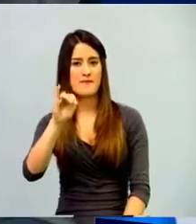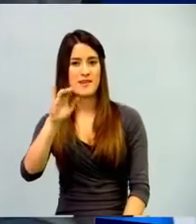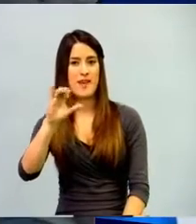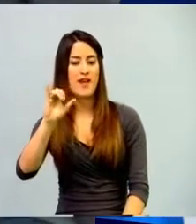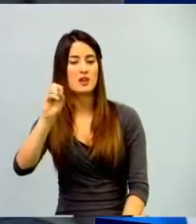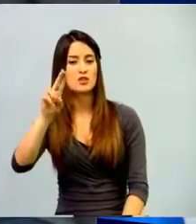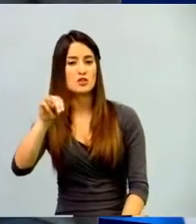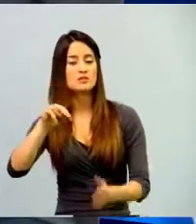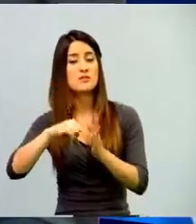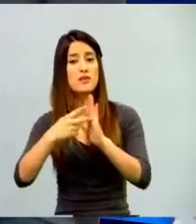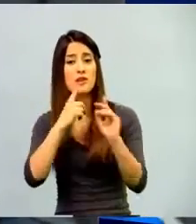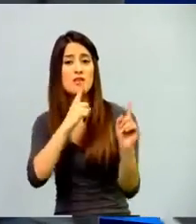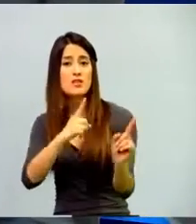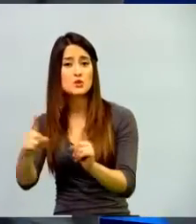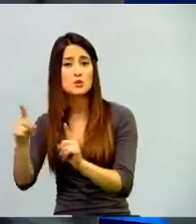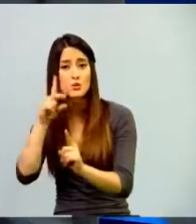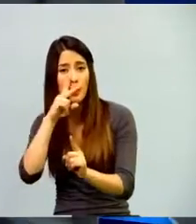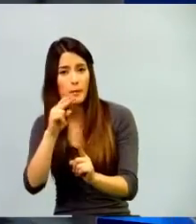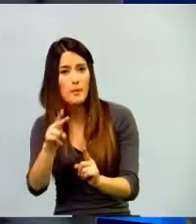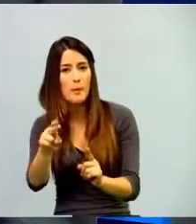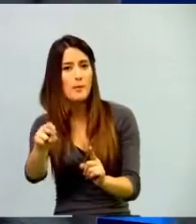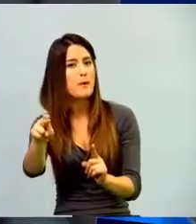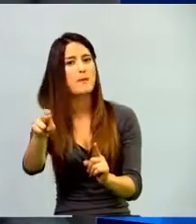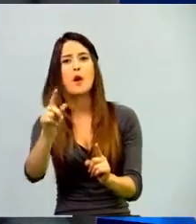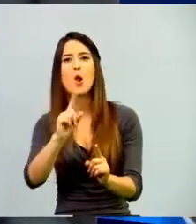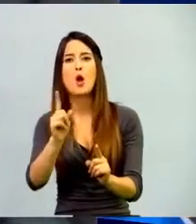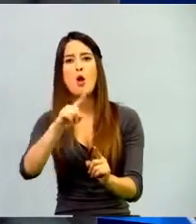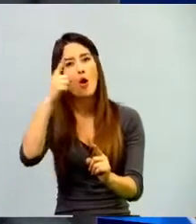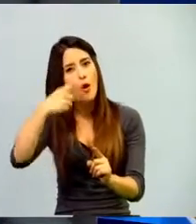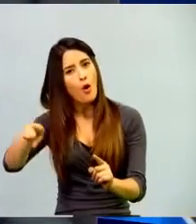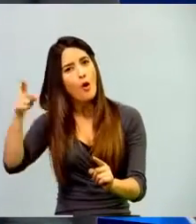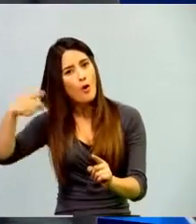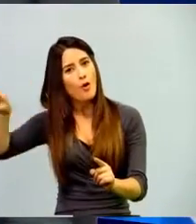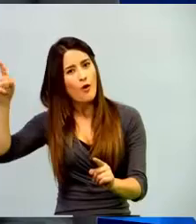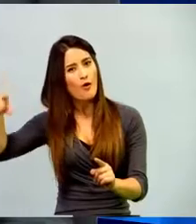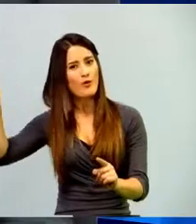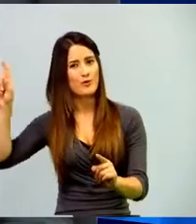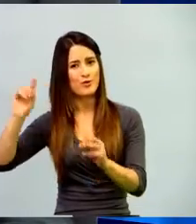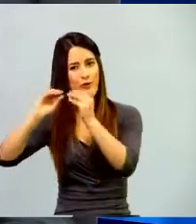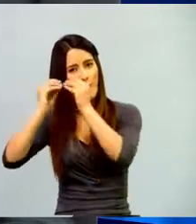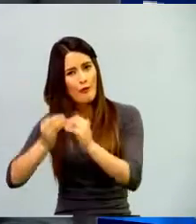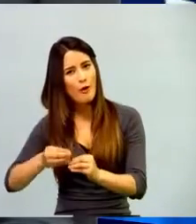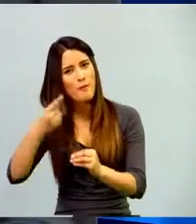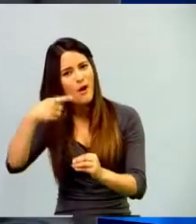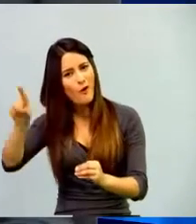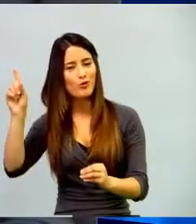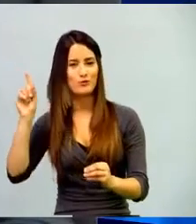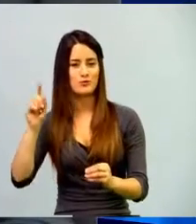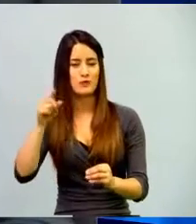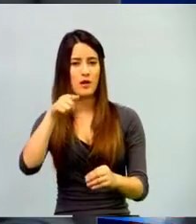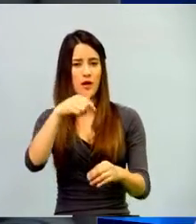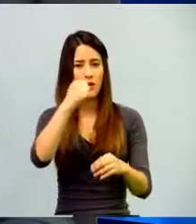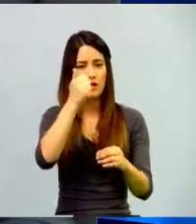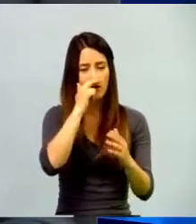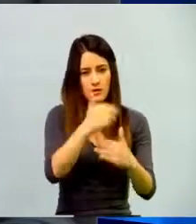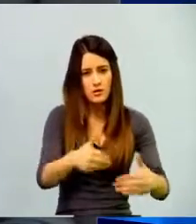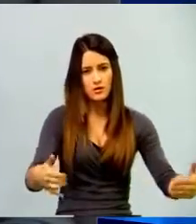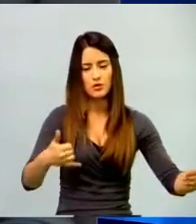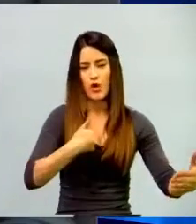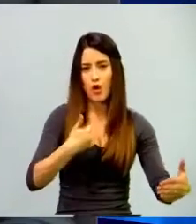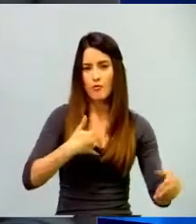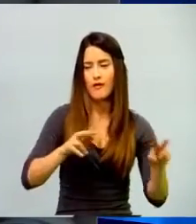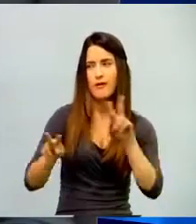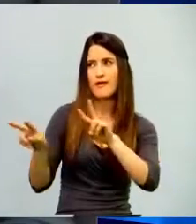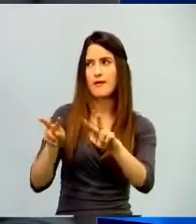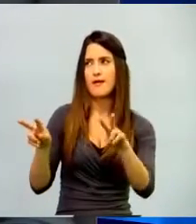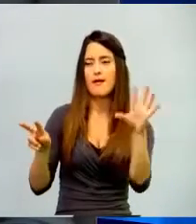posibilidades de discursos van a ayudar a desarrollar nuevos valores en los muchachos. Y también que aprendan al afrontarse a